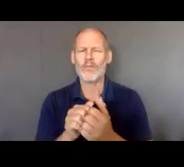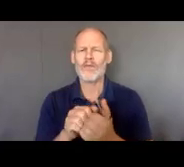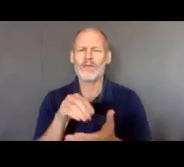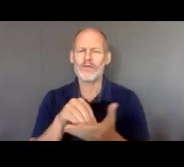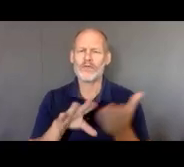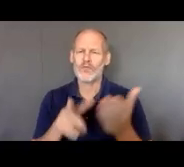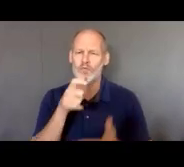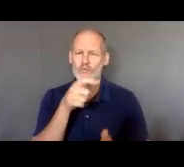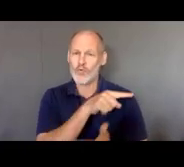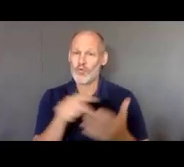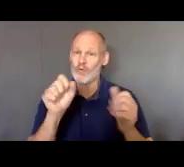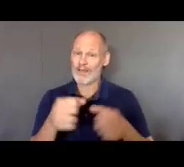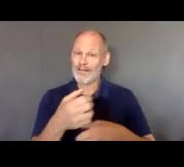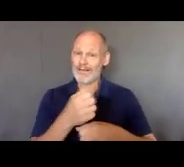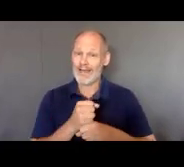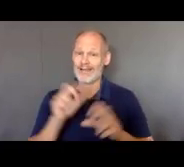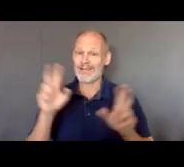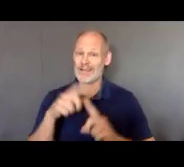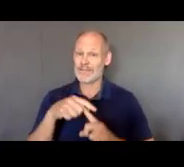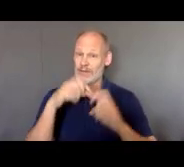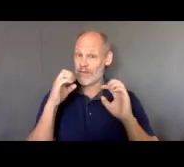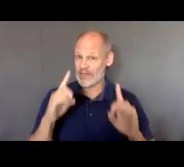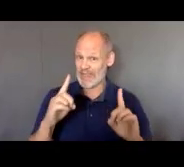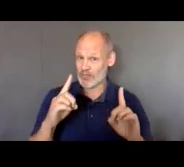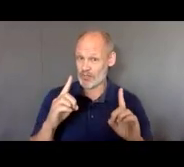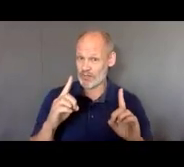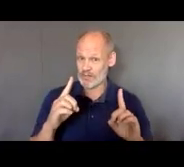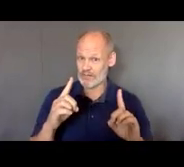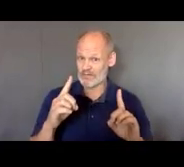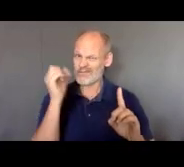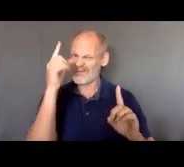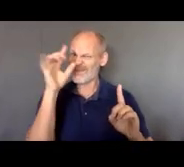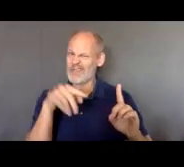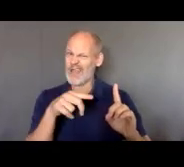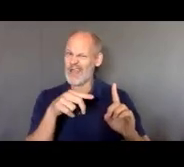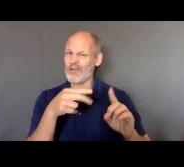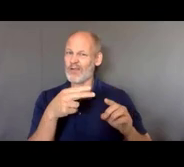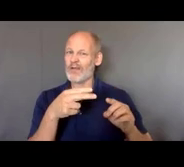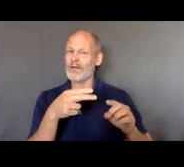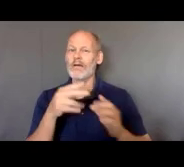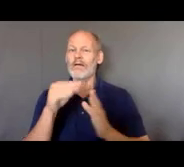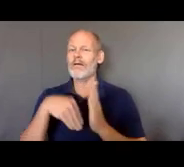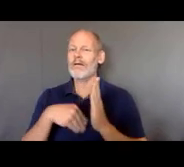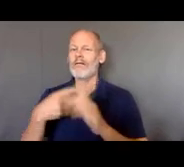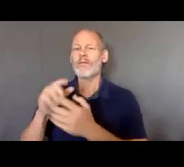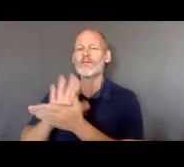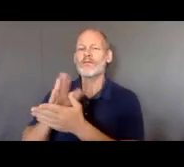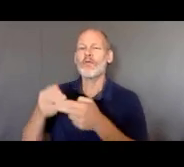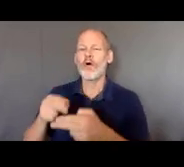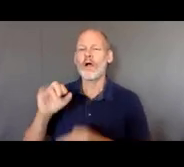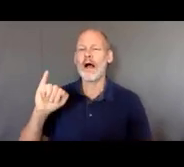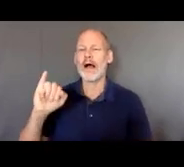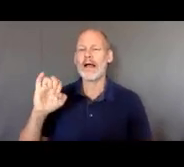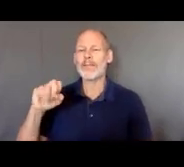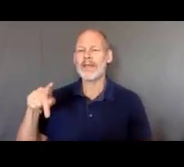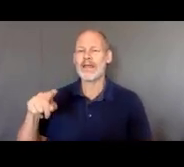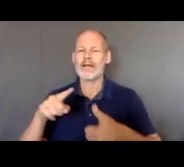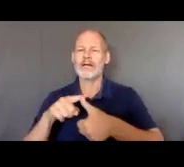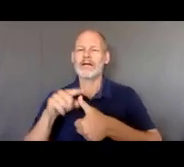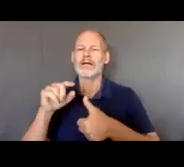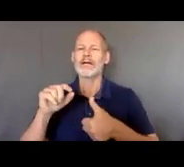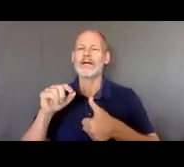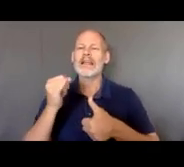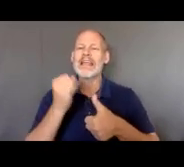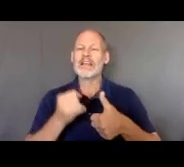son elegibles para educación especial, y ver qué es lo que hay en un IEP. ¿Qué es IEP? Es un programa de